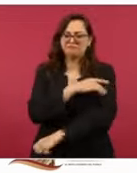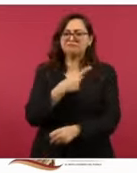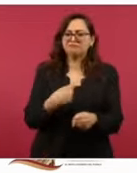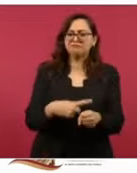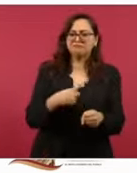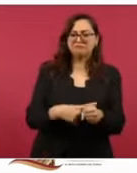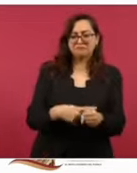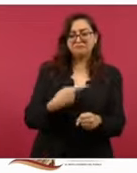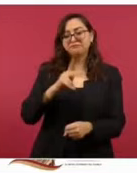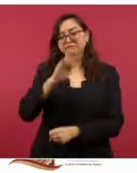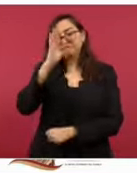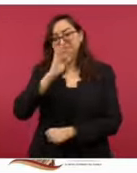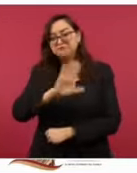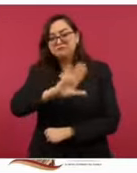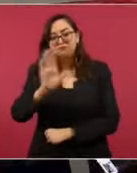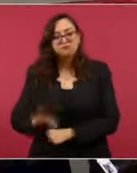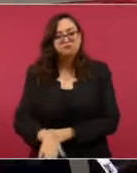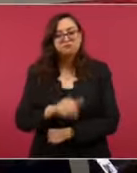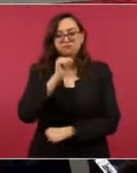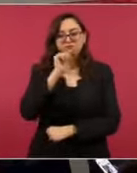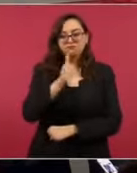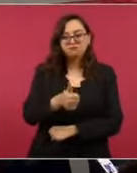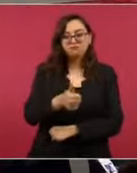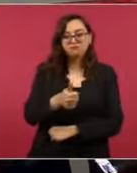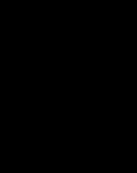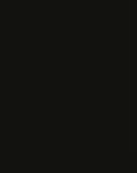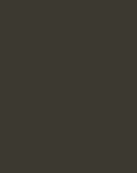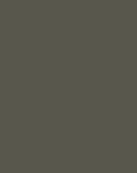protección de las personas. Muchas gracias.